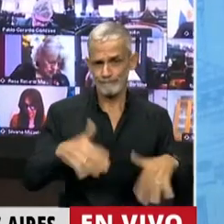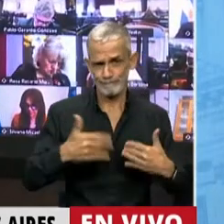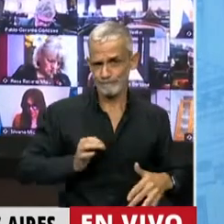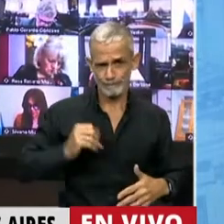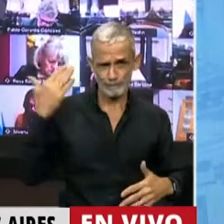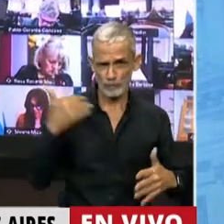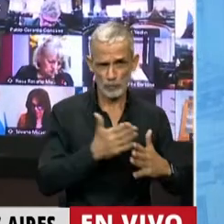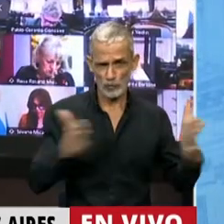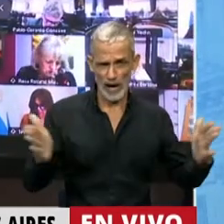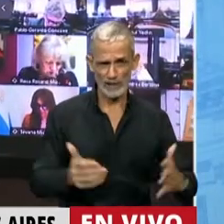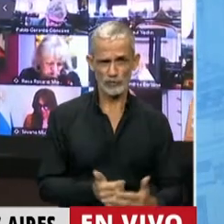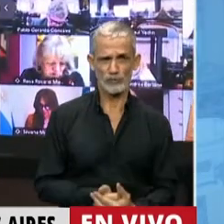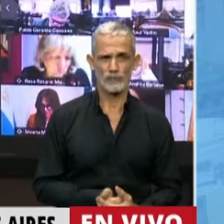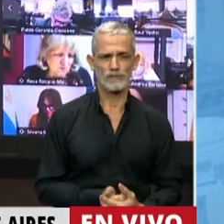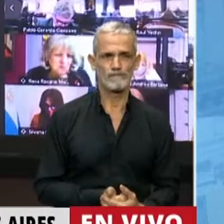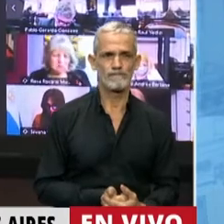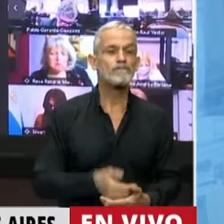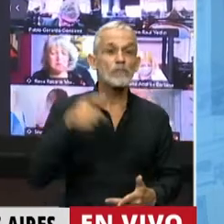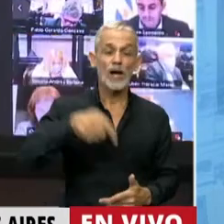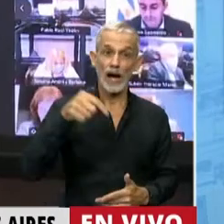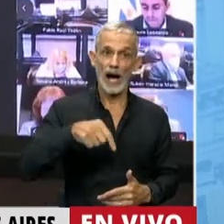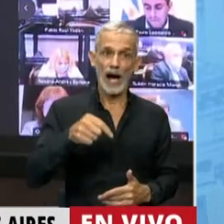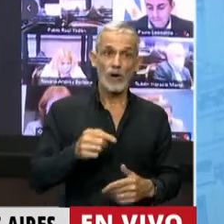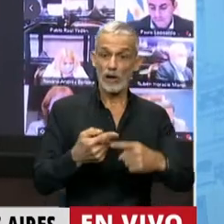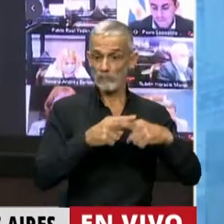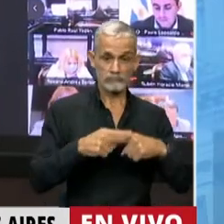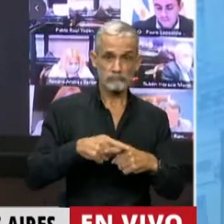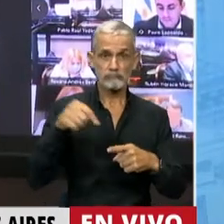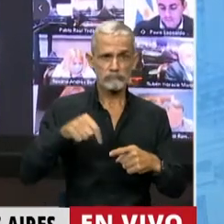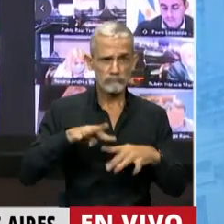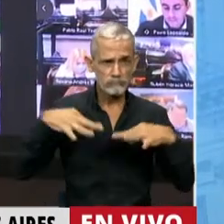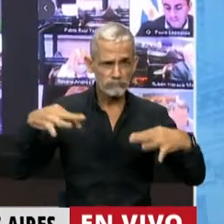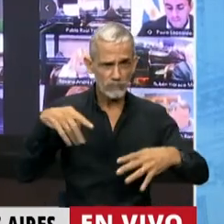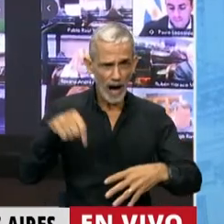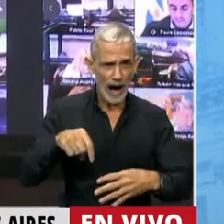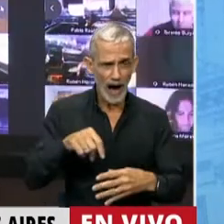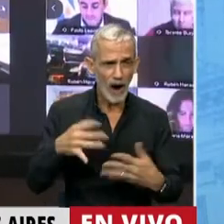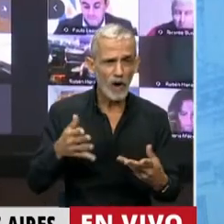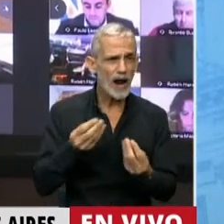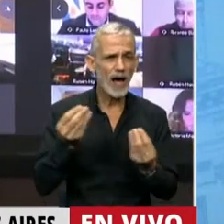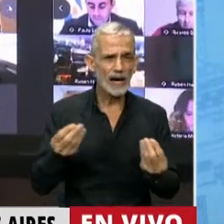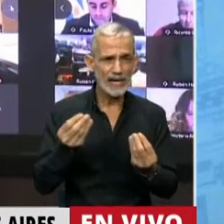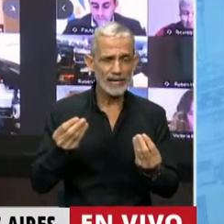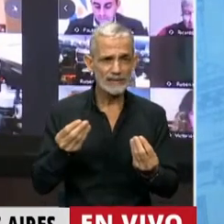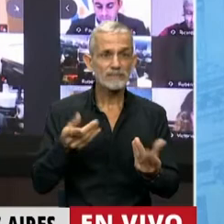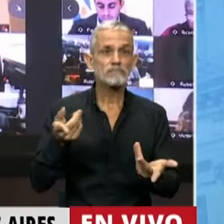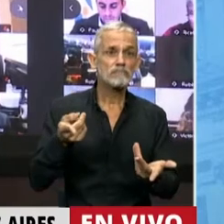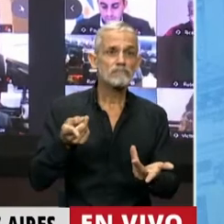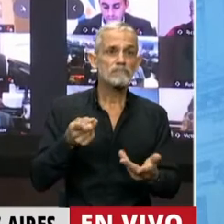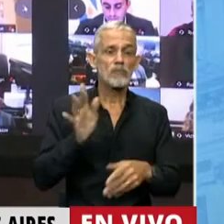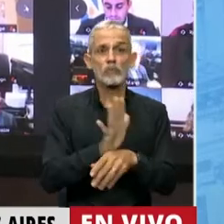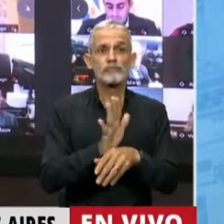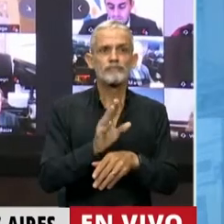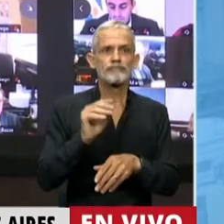eso lo que ahora estamos discutiendo debe ser, digamos, un llamado de